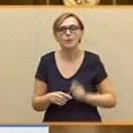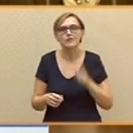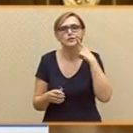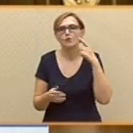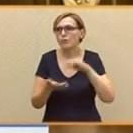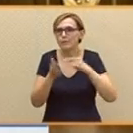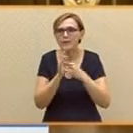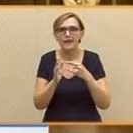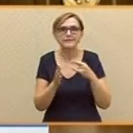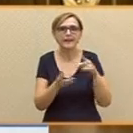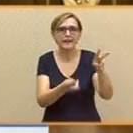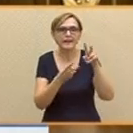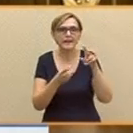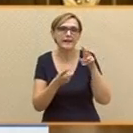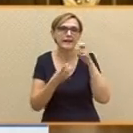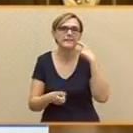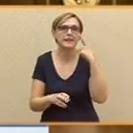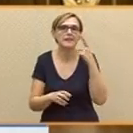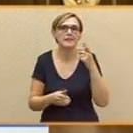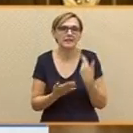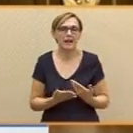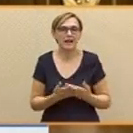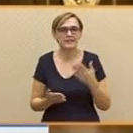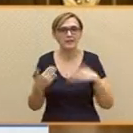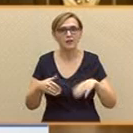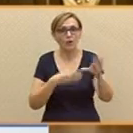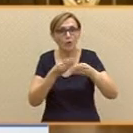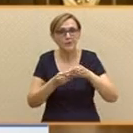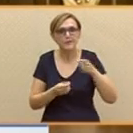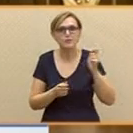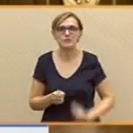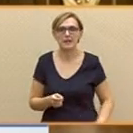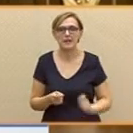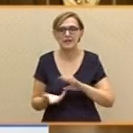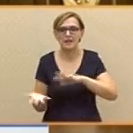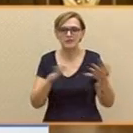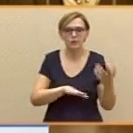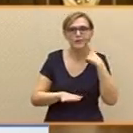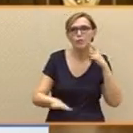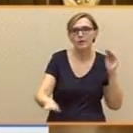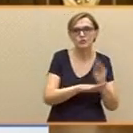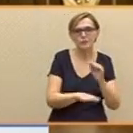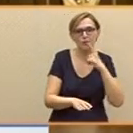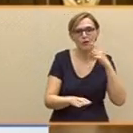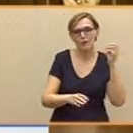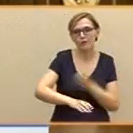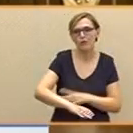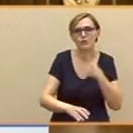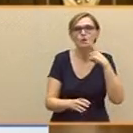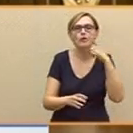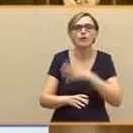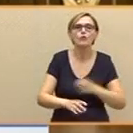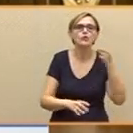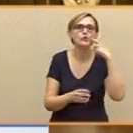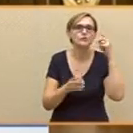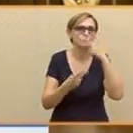permita luchar de verdad contra la pobreza. El complemento salarial se convierte, de hecho, en una subvención con fondos públicos a los bajos salarios que